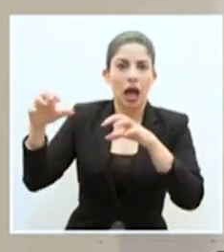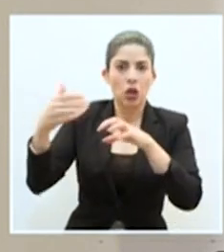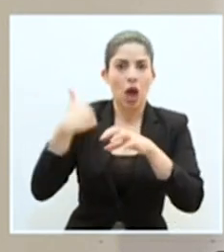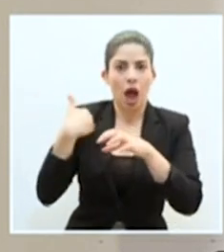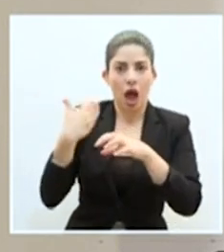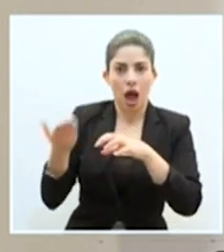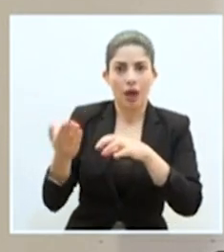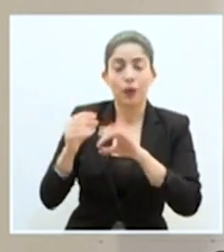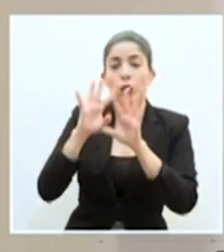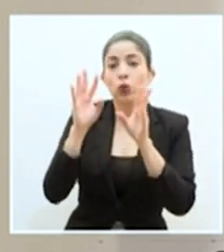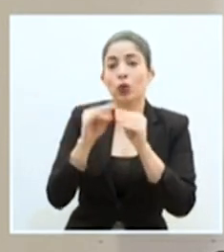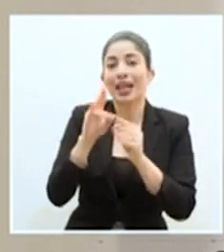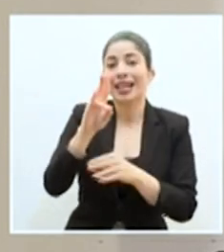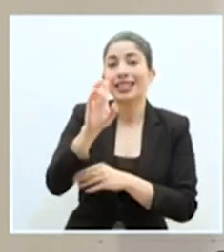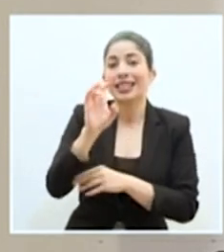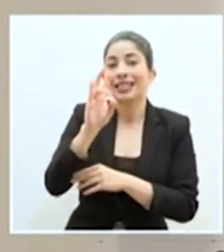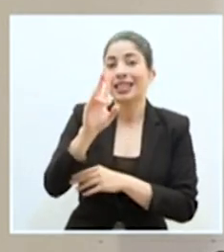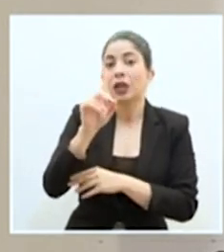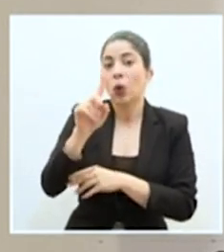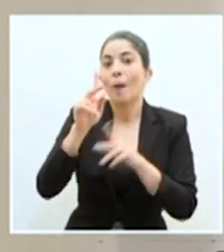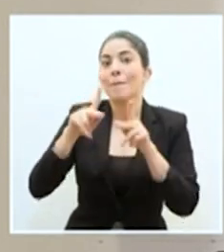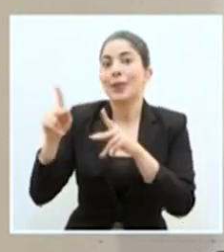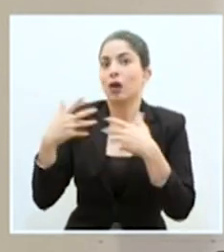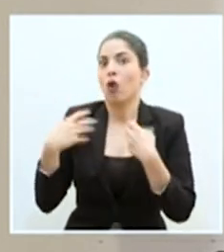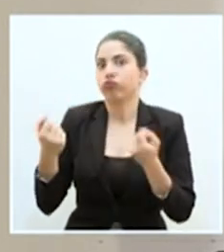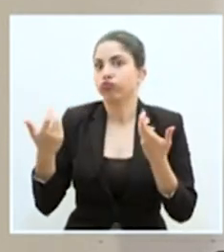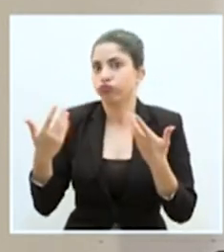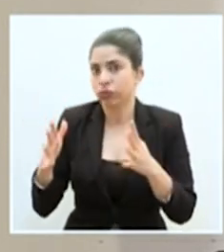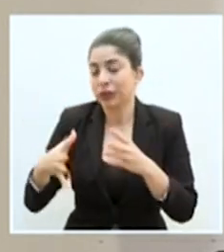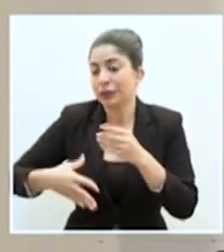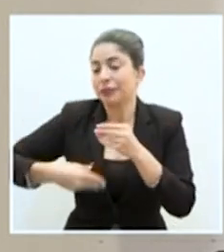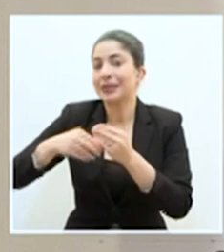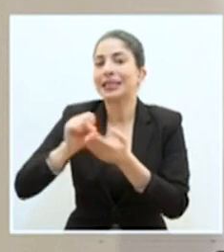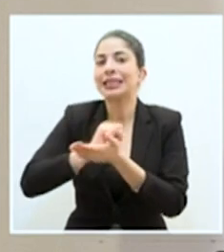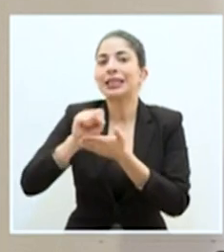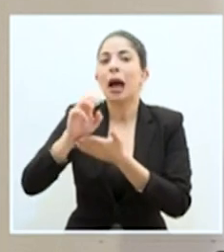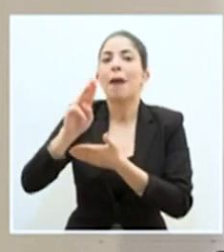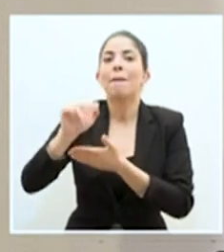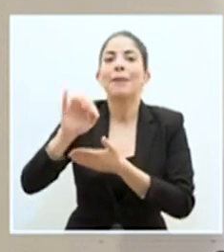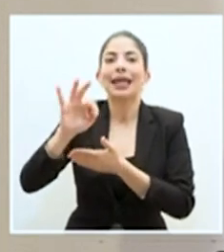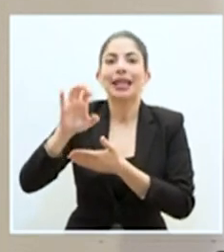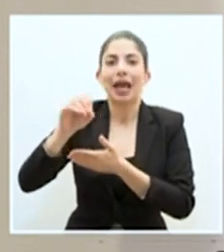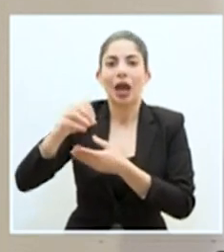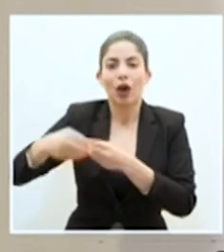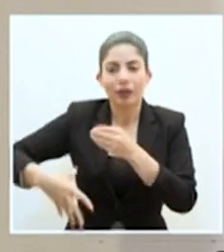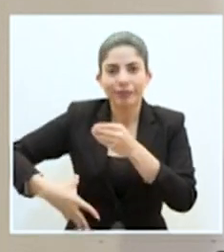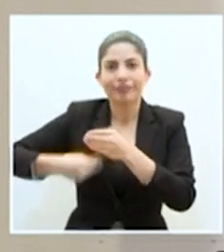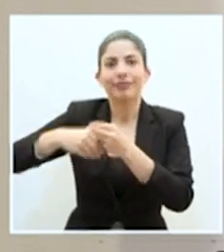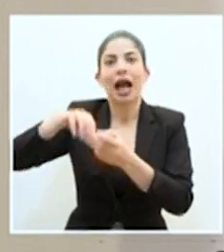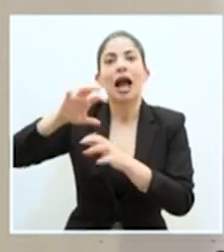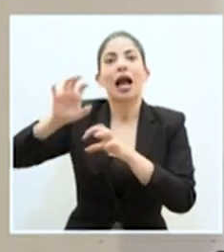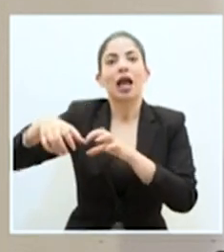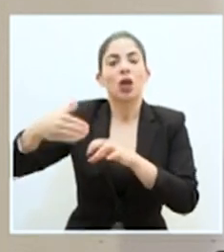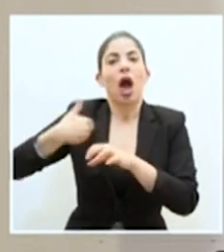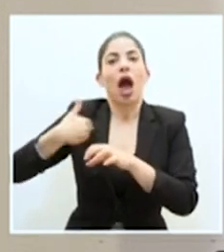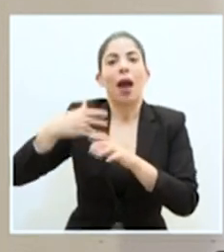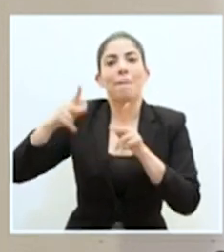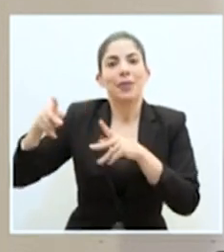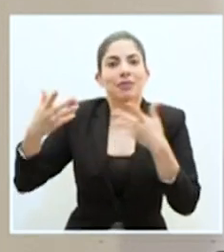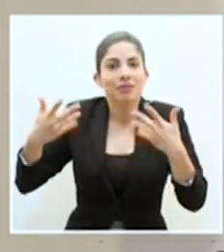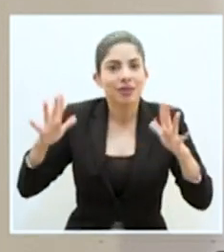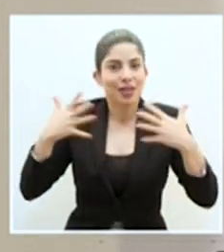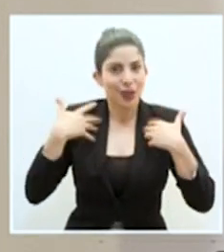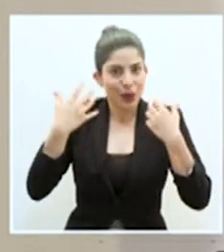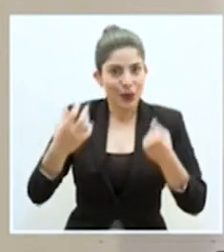un total de 771 personas. Se suma San Mateo a la lista de los cantones con casos recuperados por COVID-19.